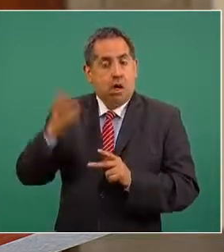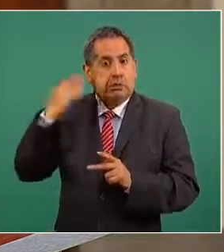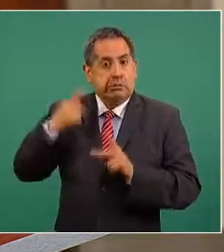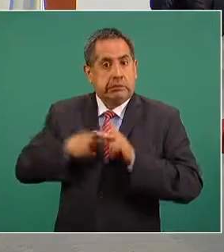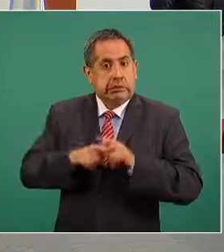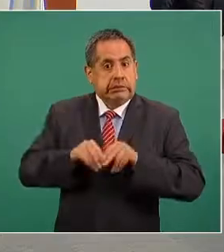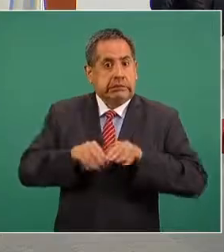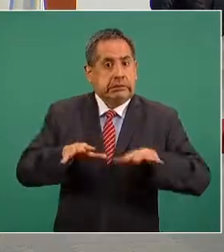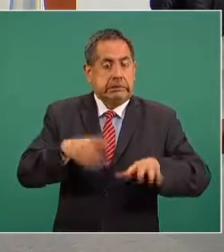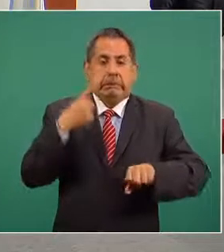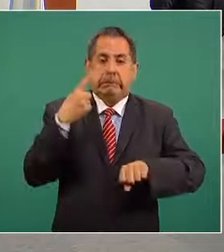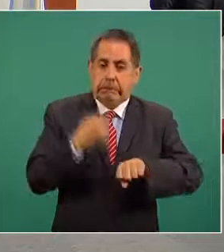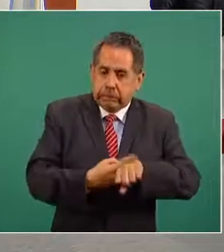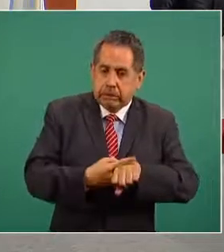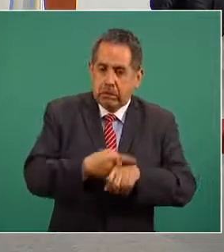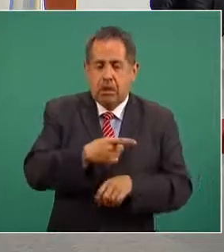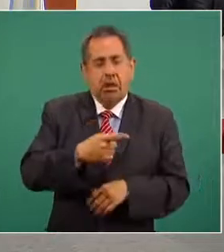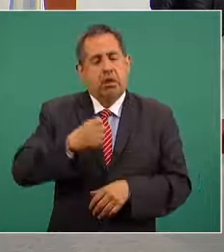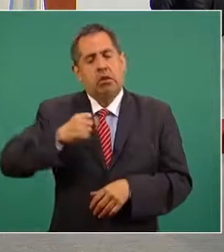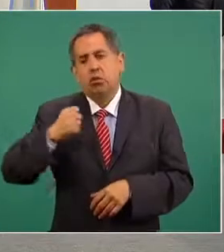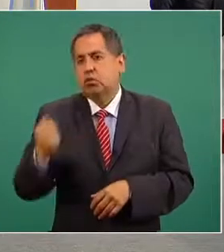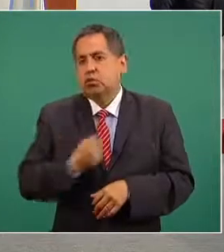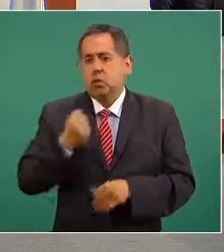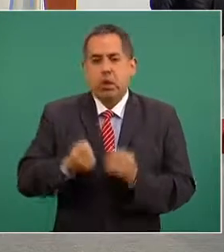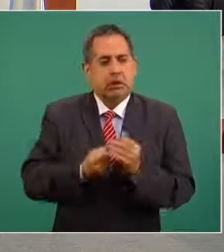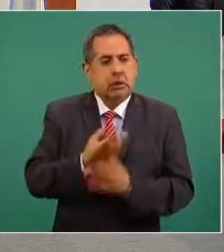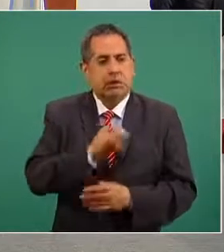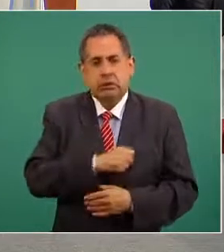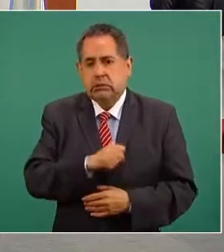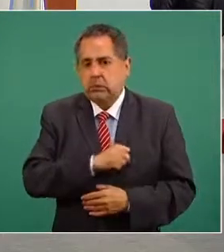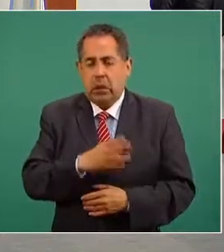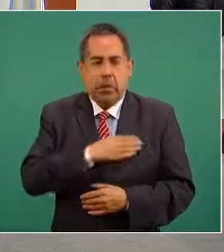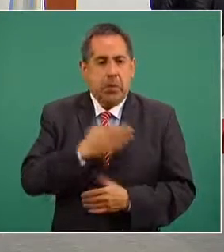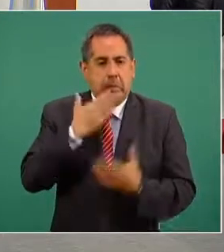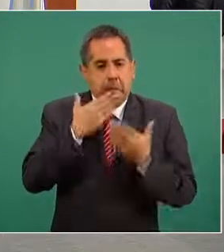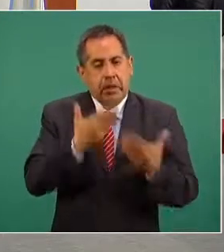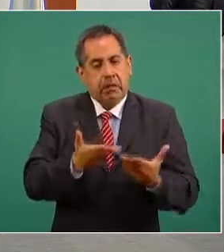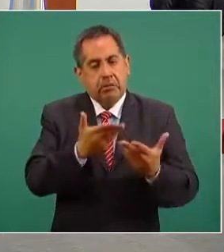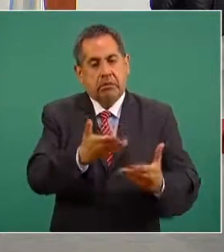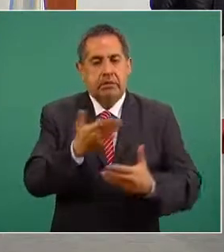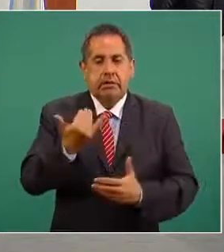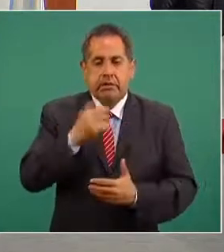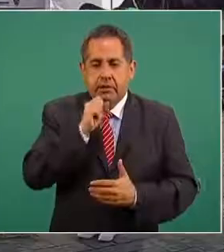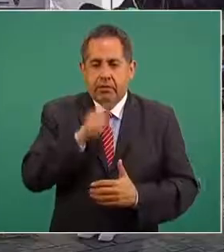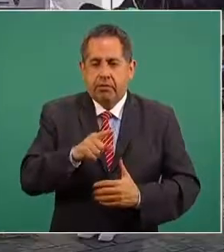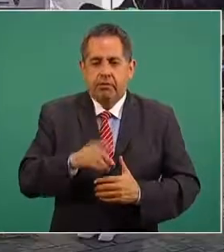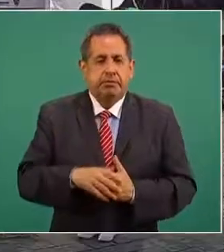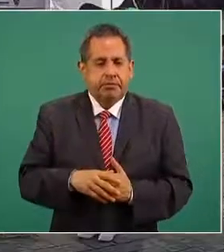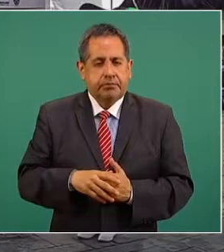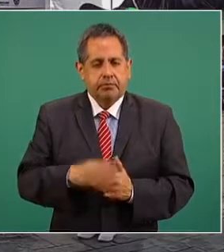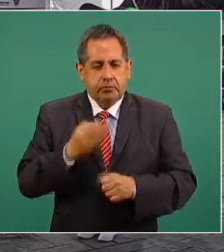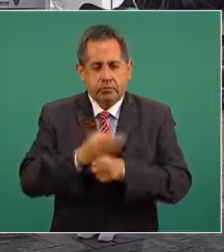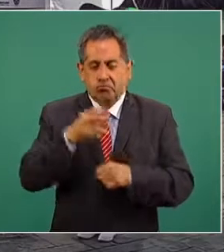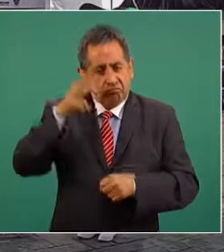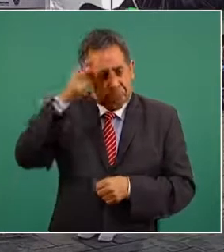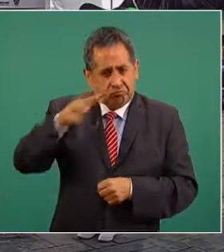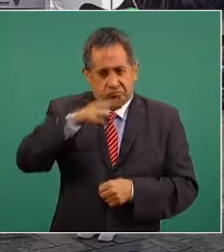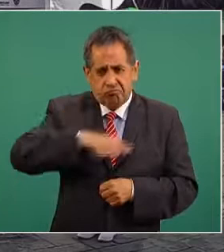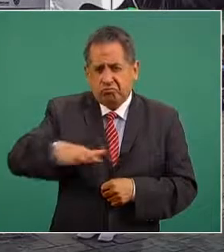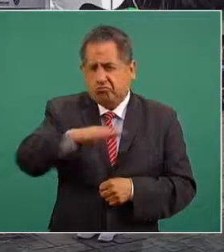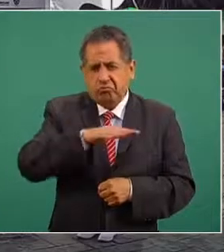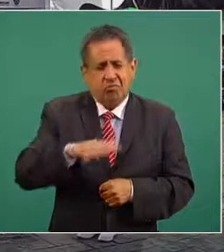afortunadamente salió adelante y están haciendo en Hidalgo